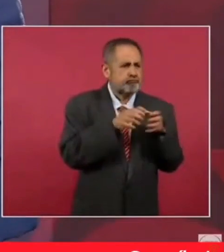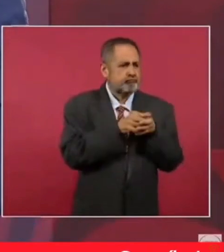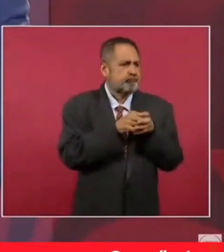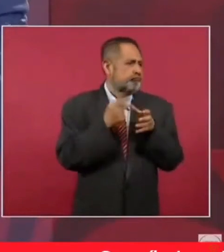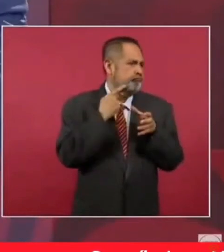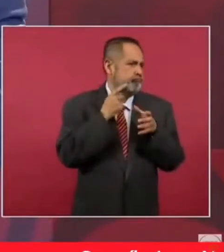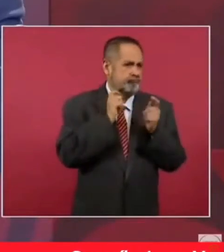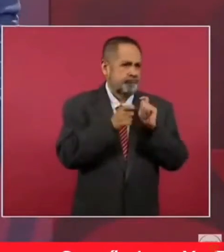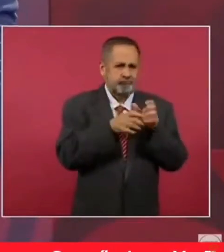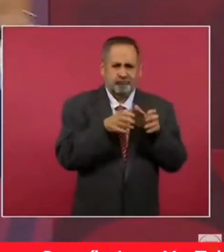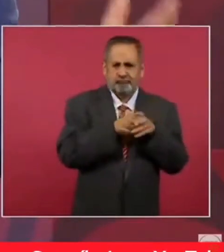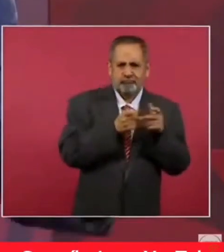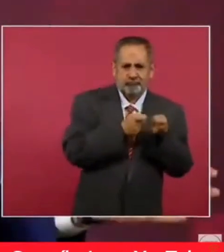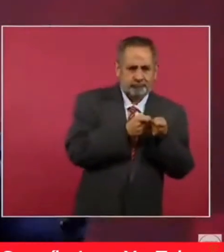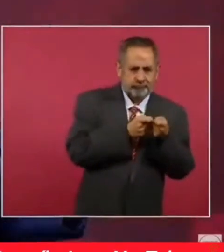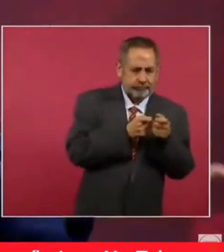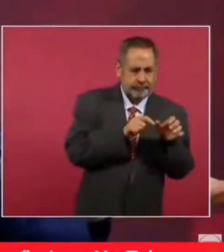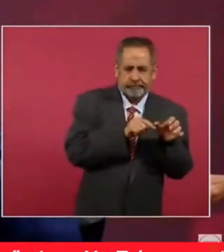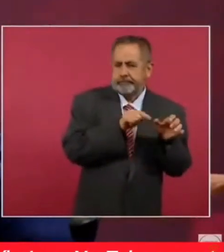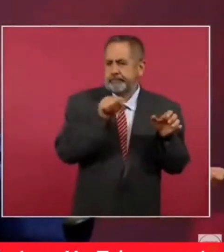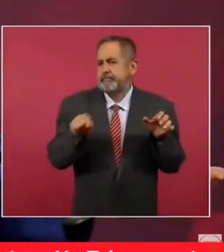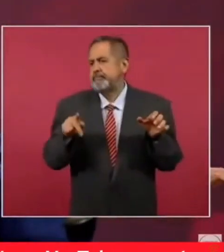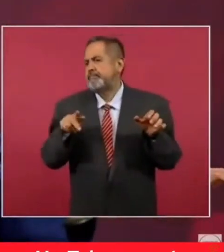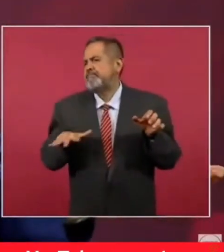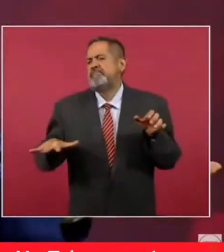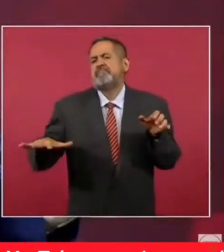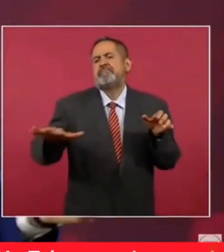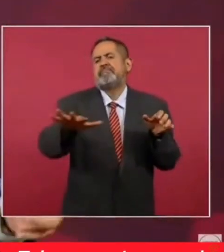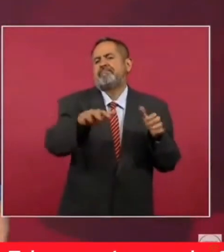y lo que piensa el pueblo.